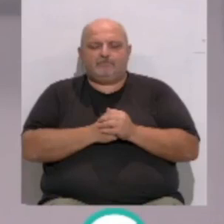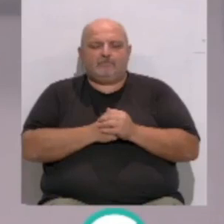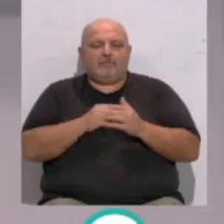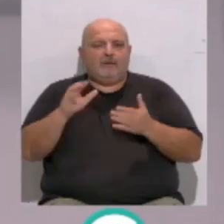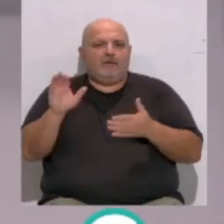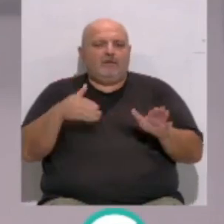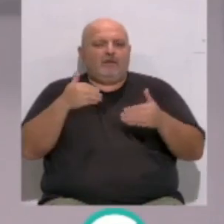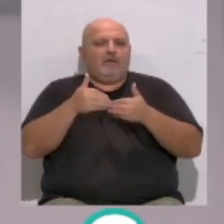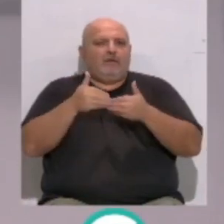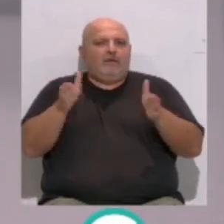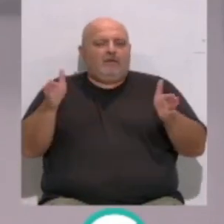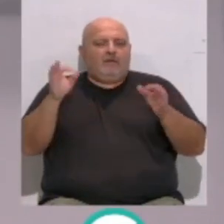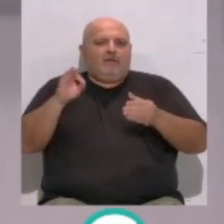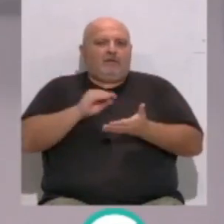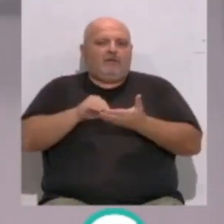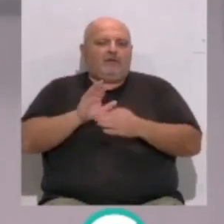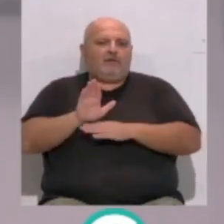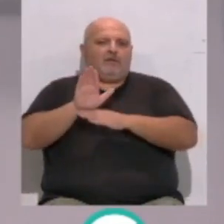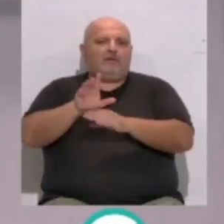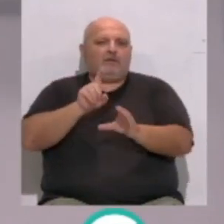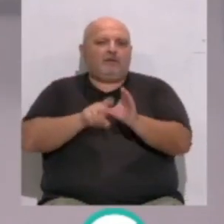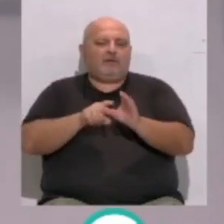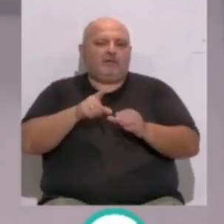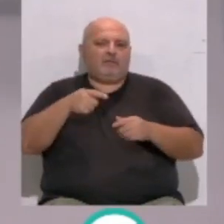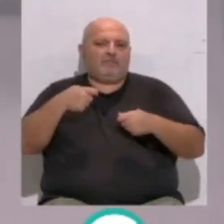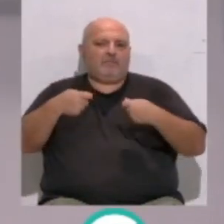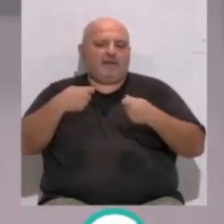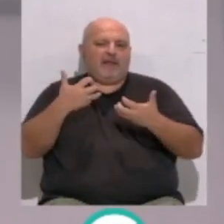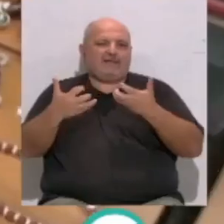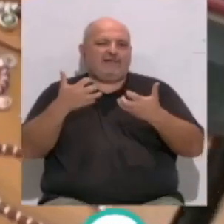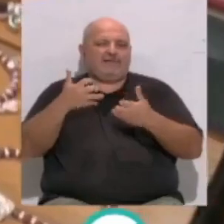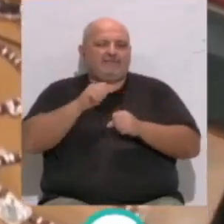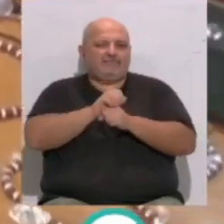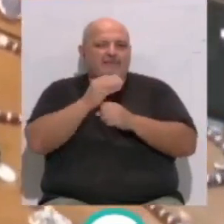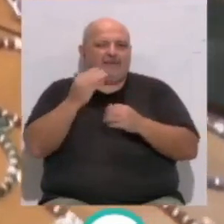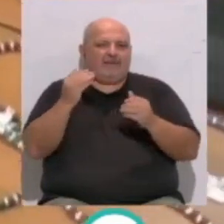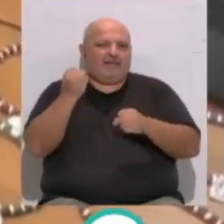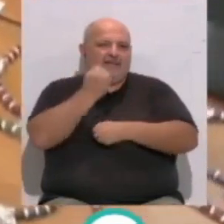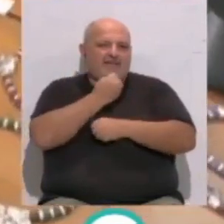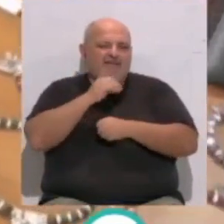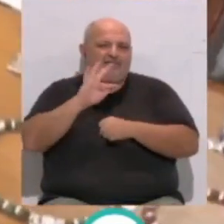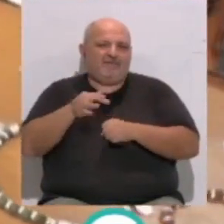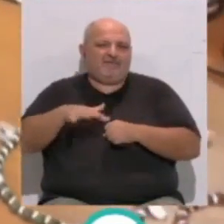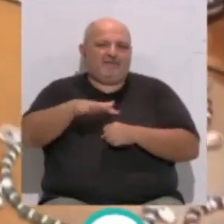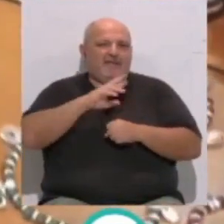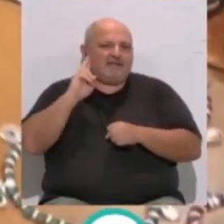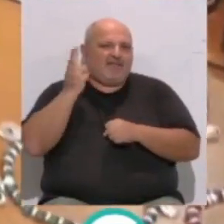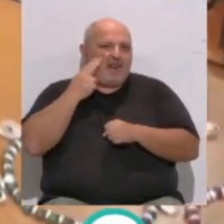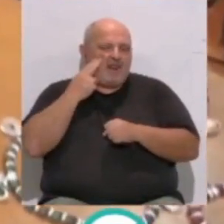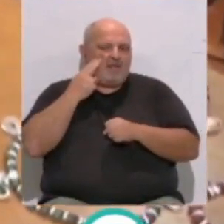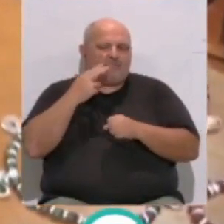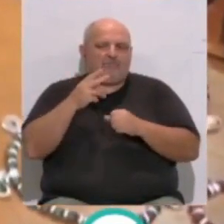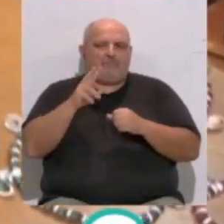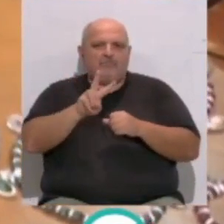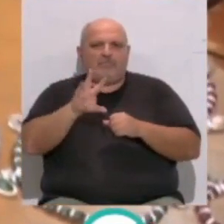Y ya está abierto el plazo de solicitudes para participar en el mercado artesanal de Navidad que se ubica en la Plaza de la Catedral. Se desarrollará a